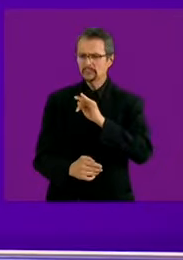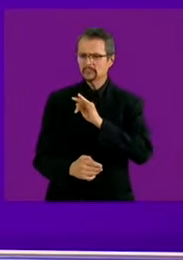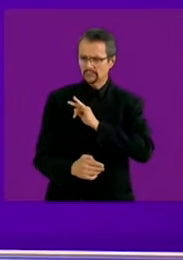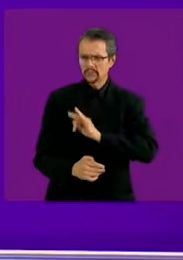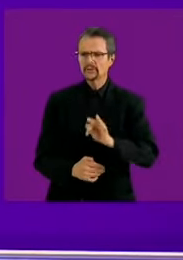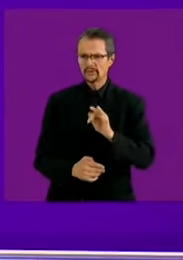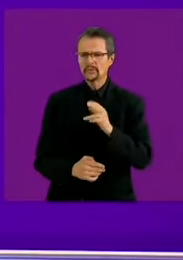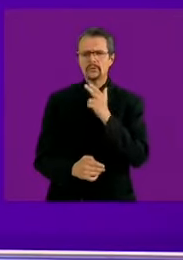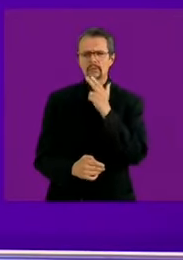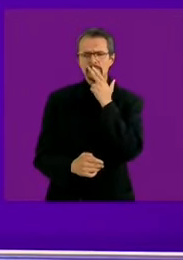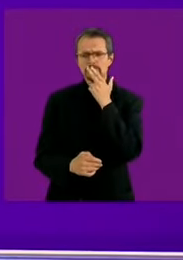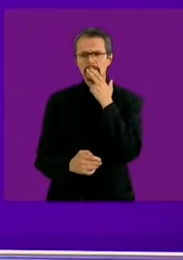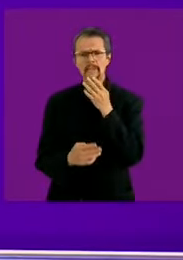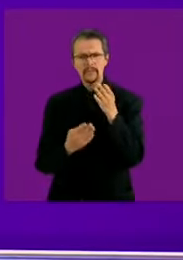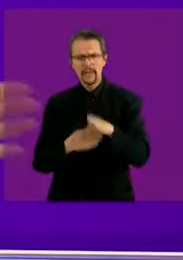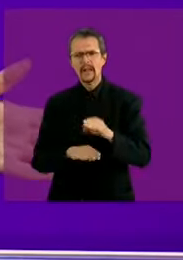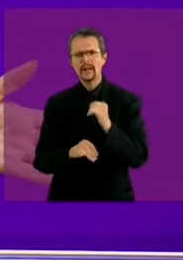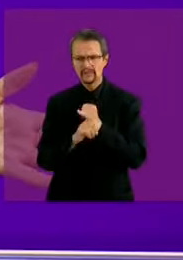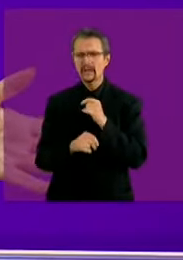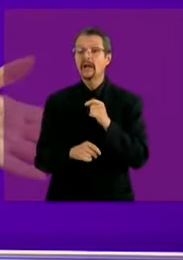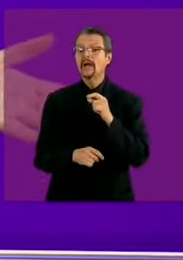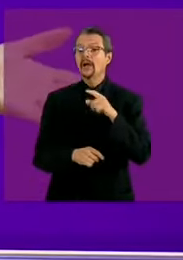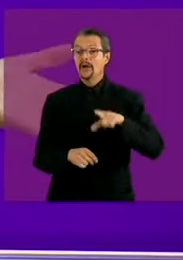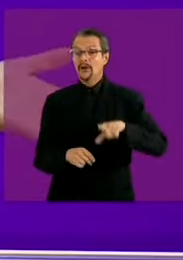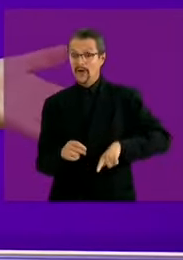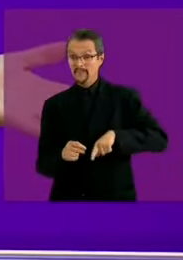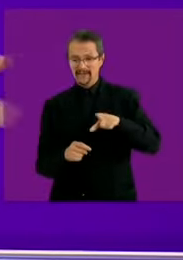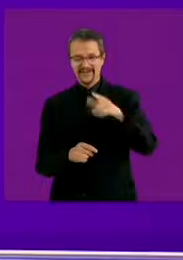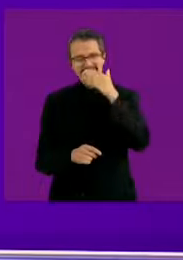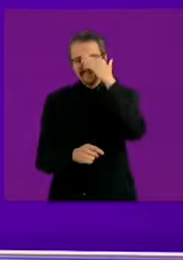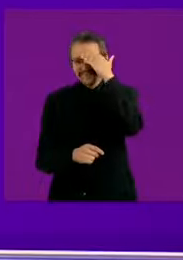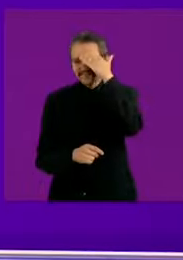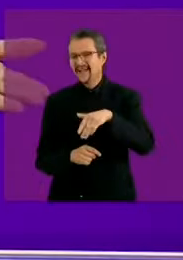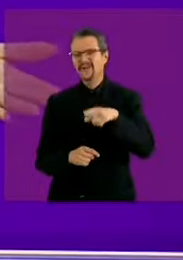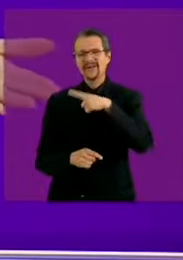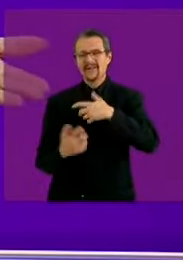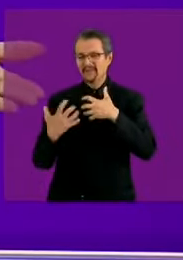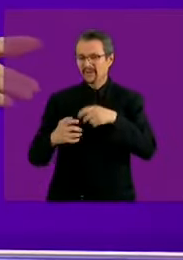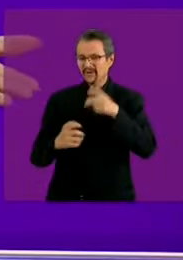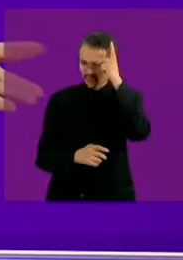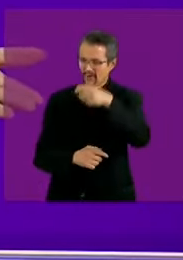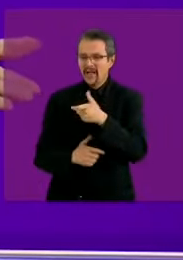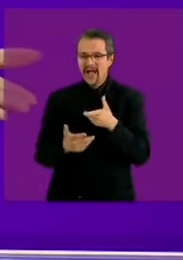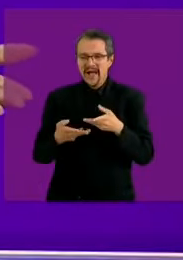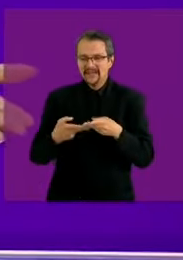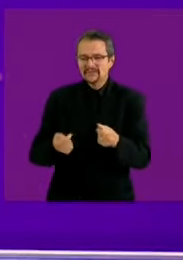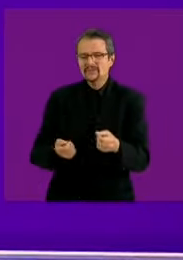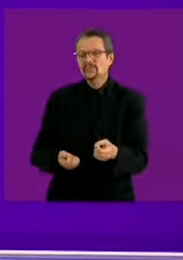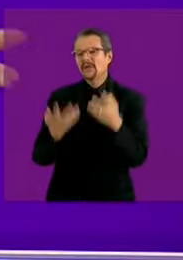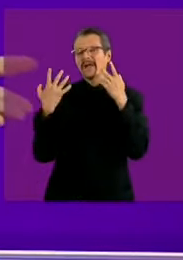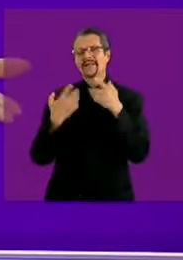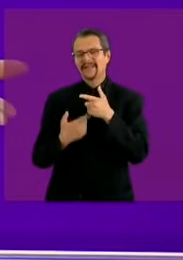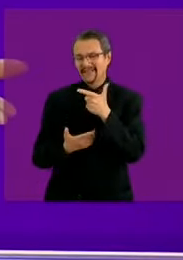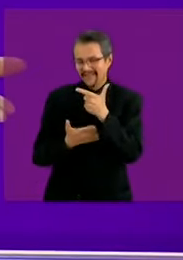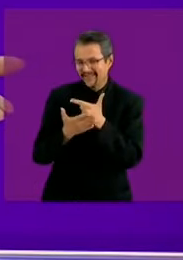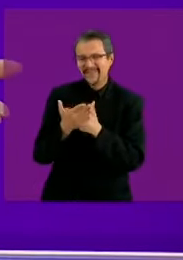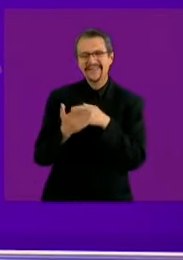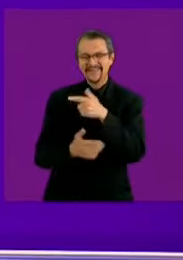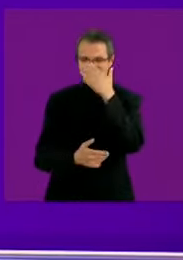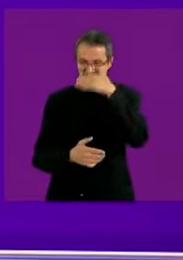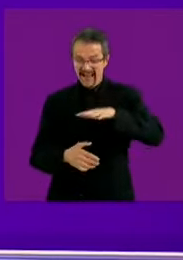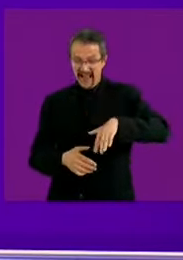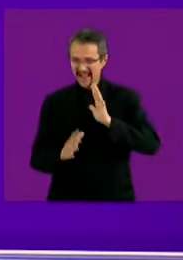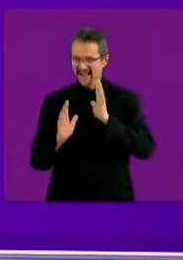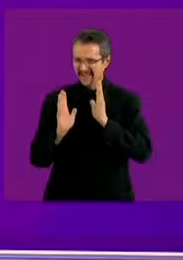¿Cómo es posible que el gobierno sepa cuánto gastan los empresarios? Ahorita con tu declaración prácticamente te dijeron cuánto tenías que pagar a un ciudadano común y